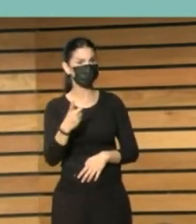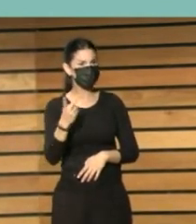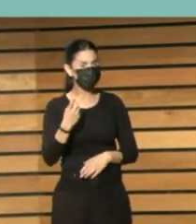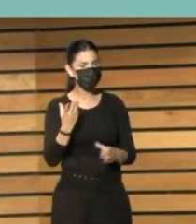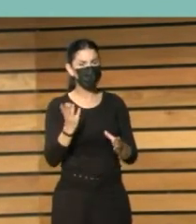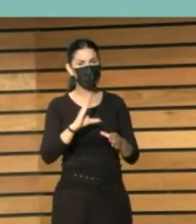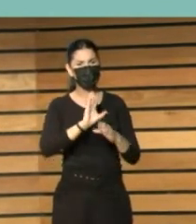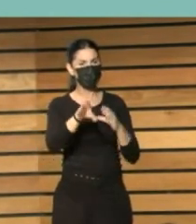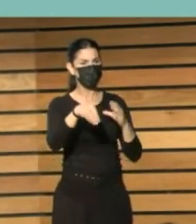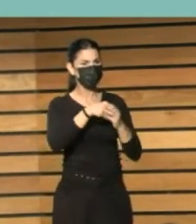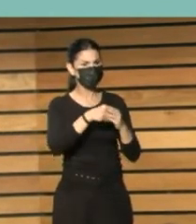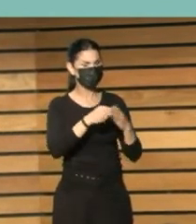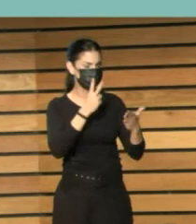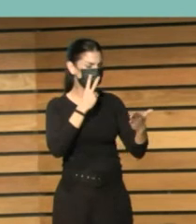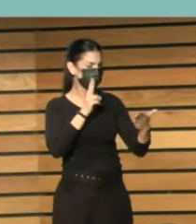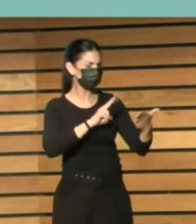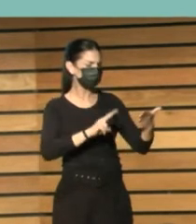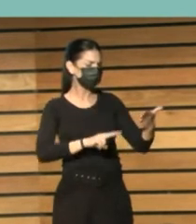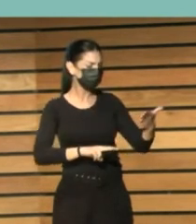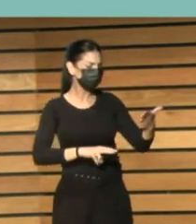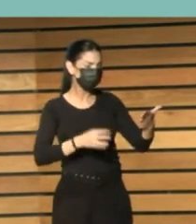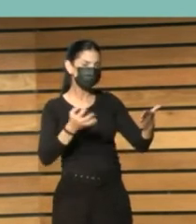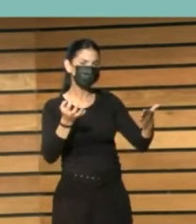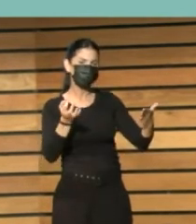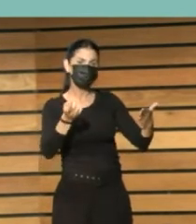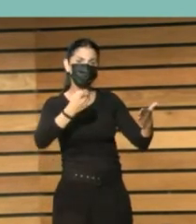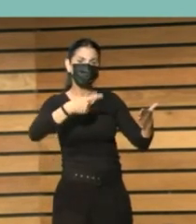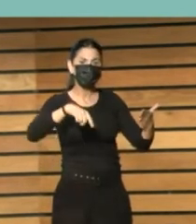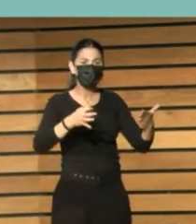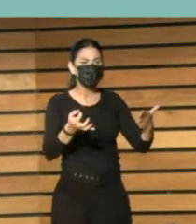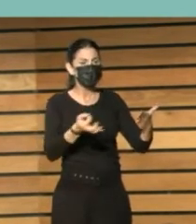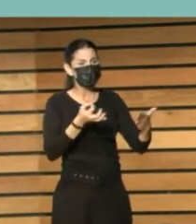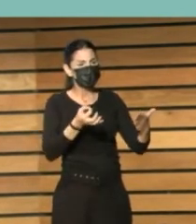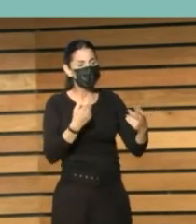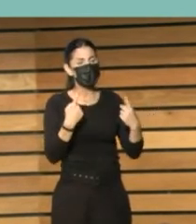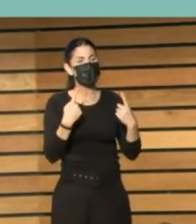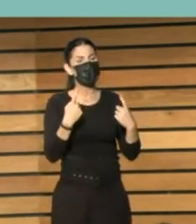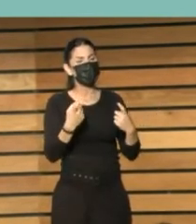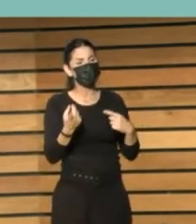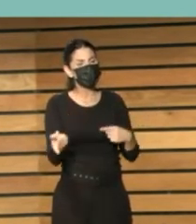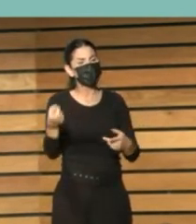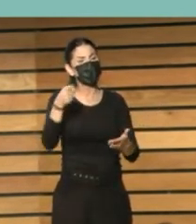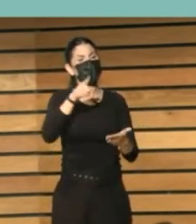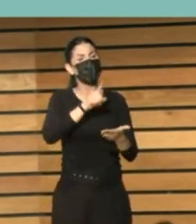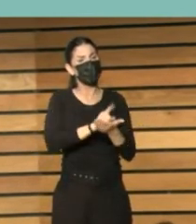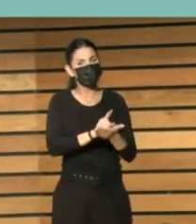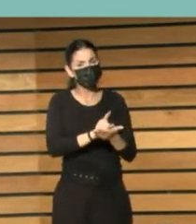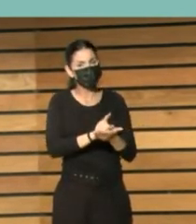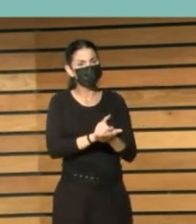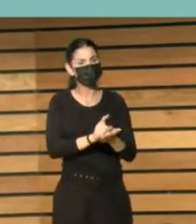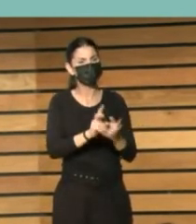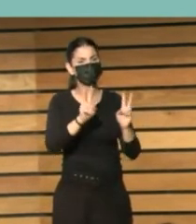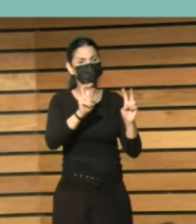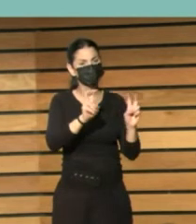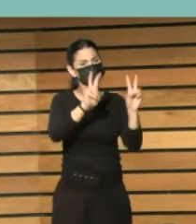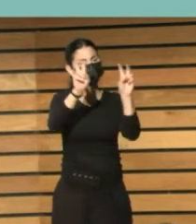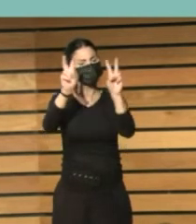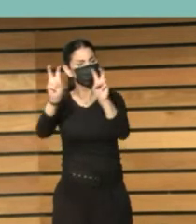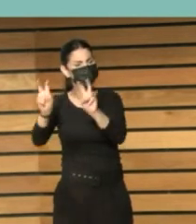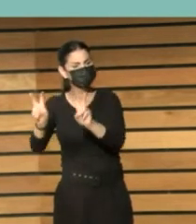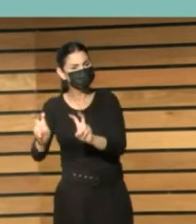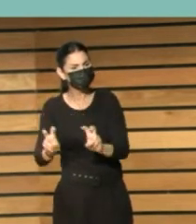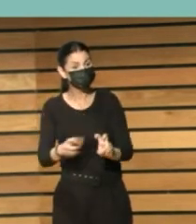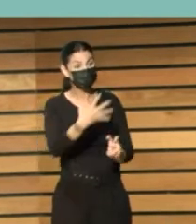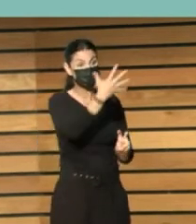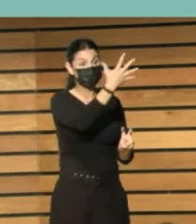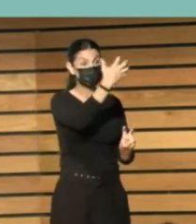contenidos y qué cosas deberíamos retomar de todos los asuntos de los más de